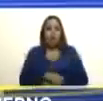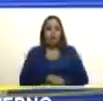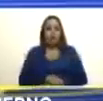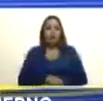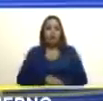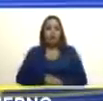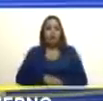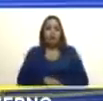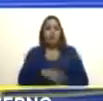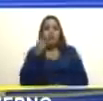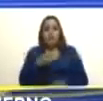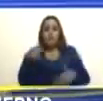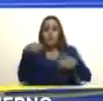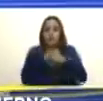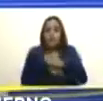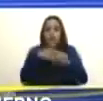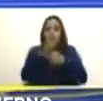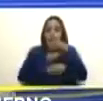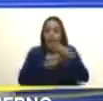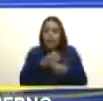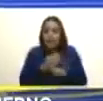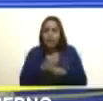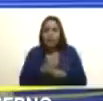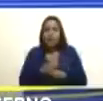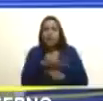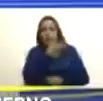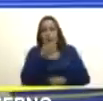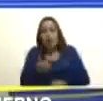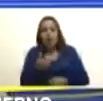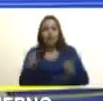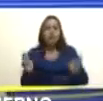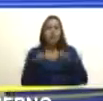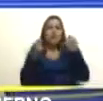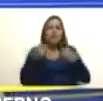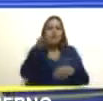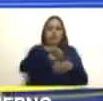tenemos que profundizar producir producir recuperar recuperar sembrar